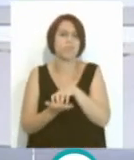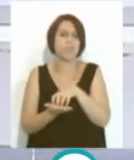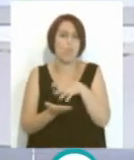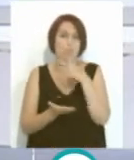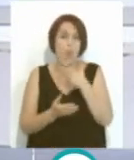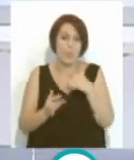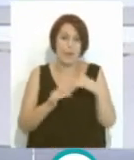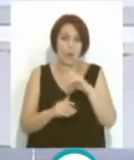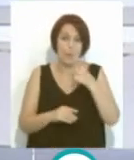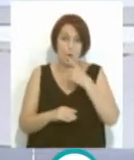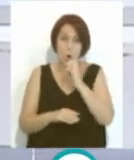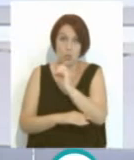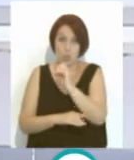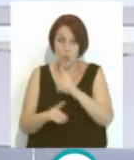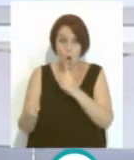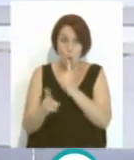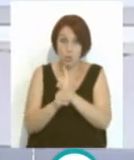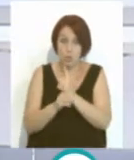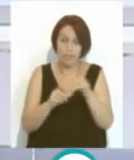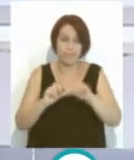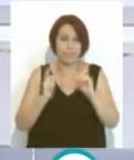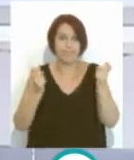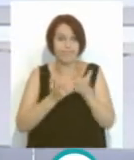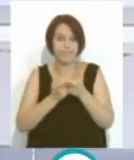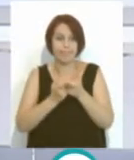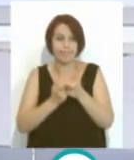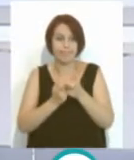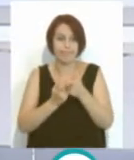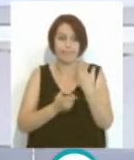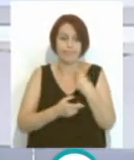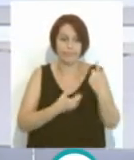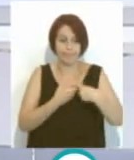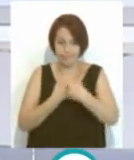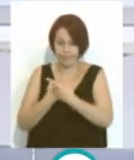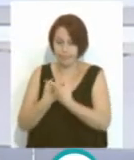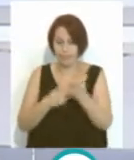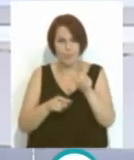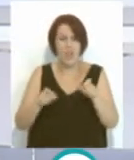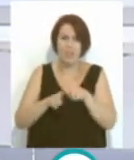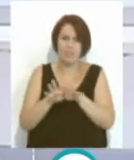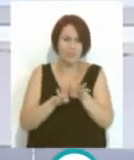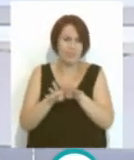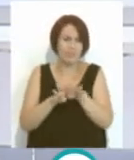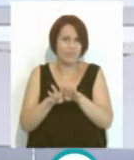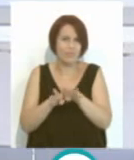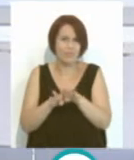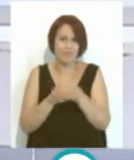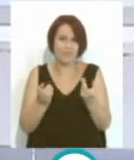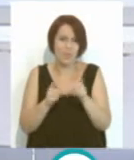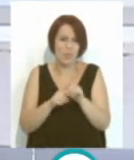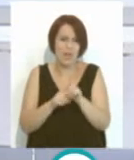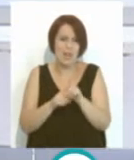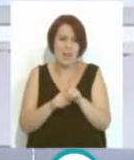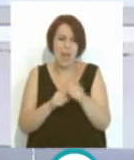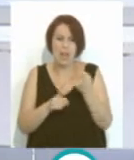después de ese primer partido con los Asuna, la plantilla que se había hecho, había mucha gente que criticaba de que no se había reforzado de